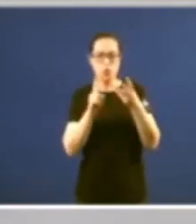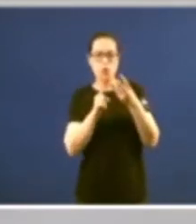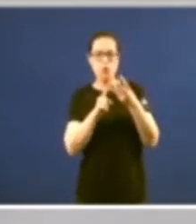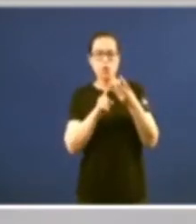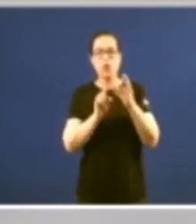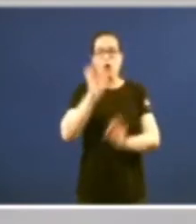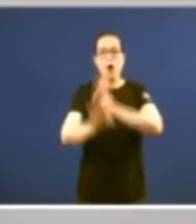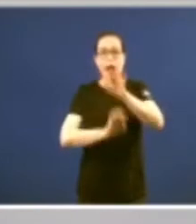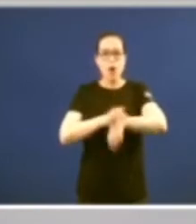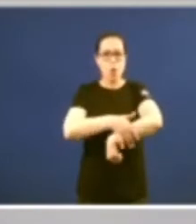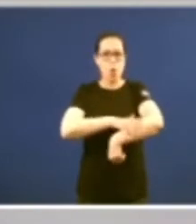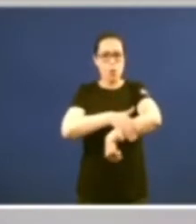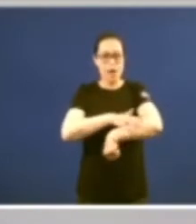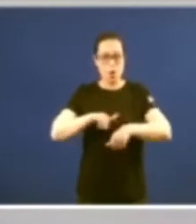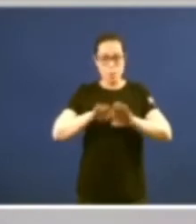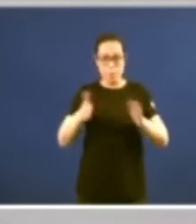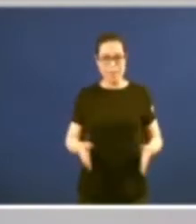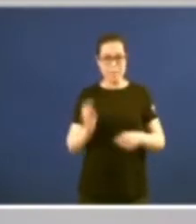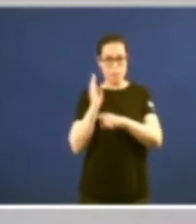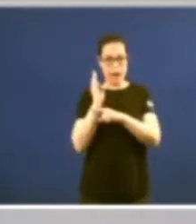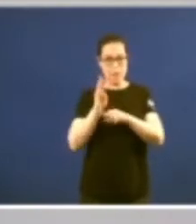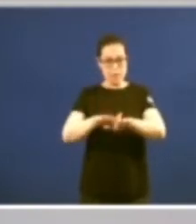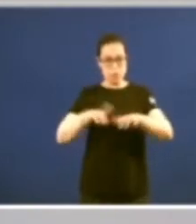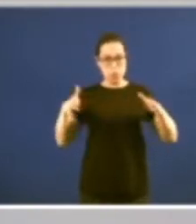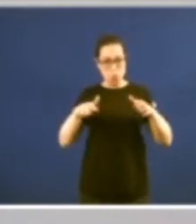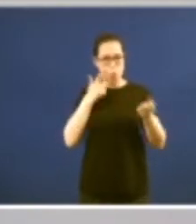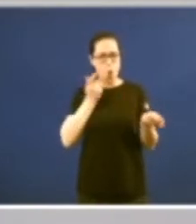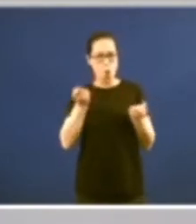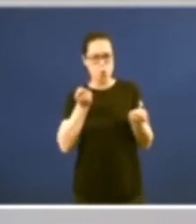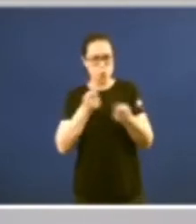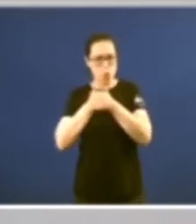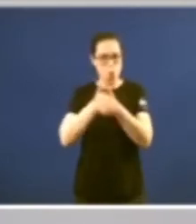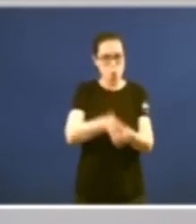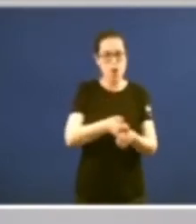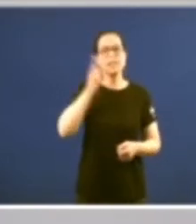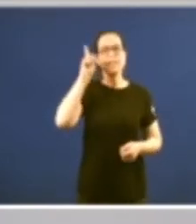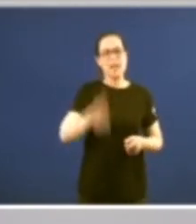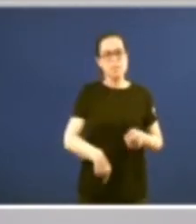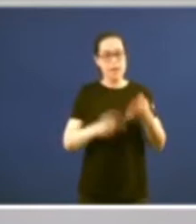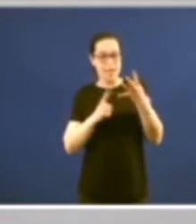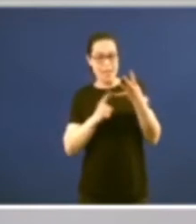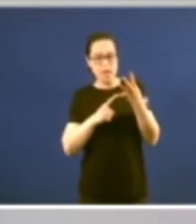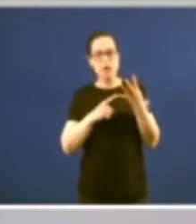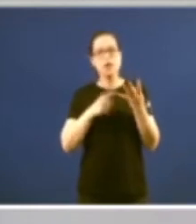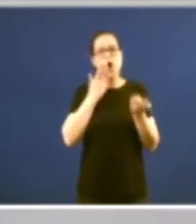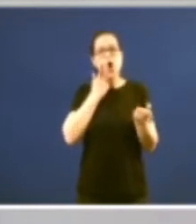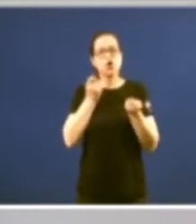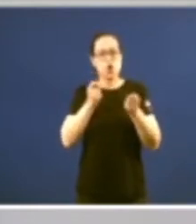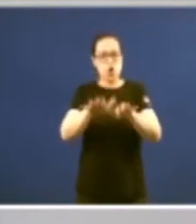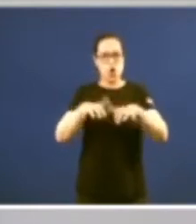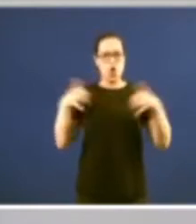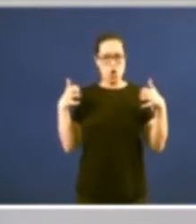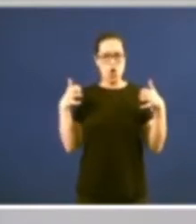gobierno de la mesa del parlamento y sobre todo fundamentalmente los mecanismos de control parlamentario es decir